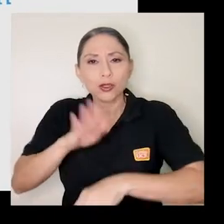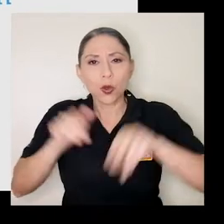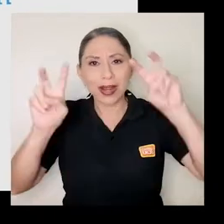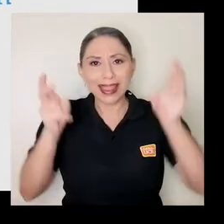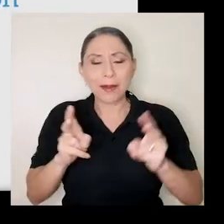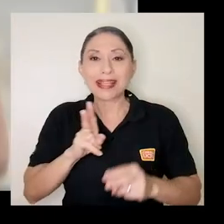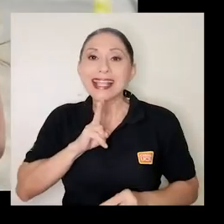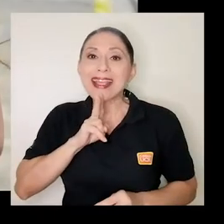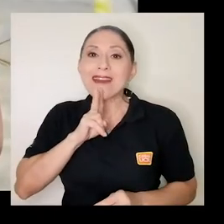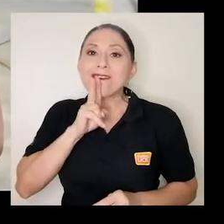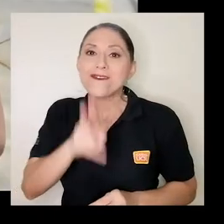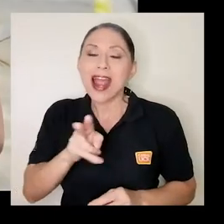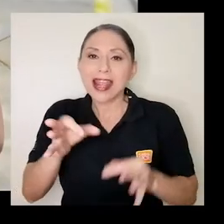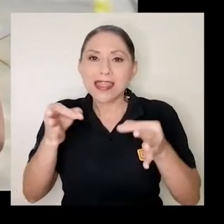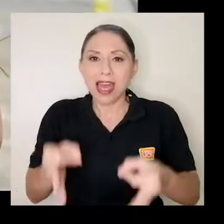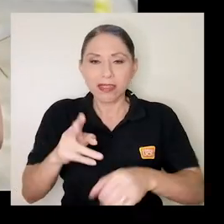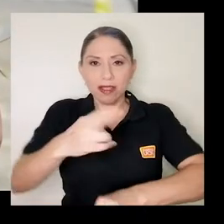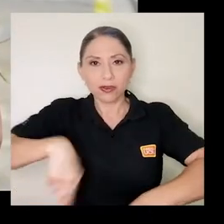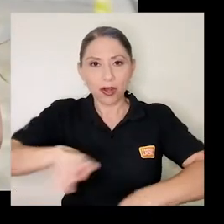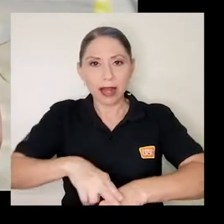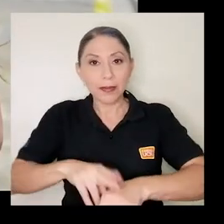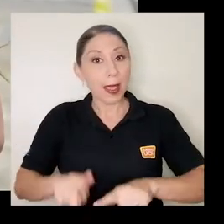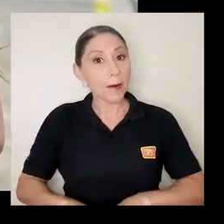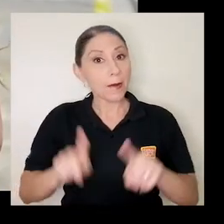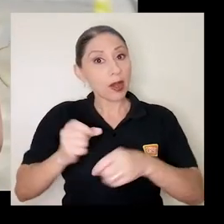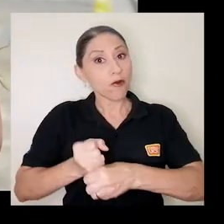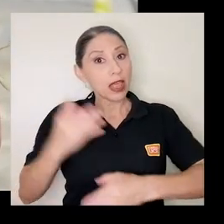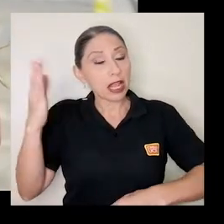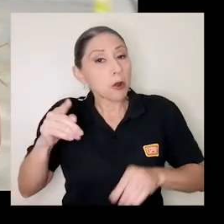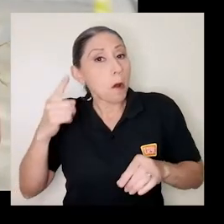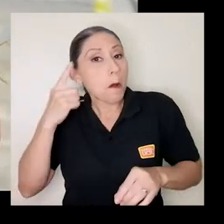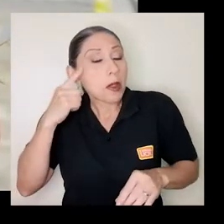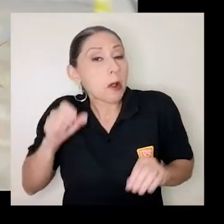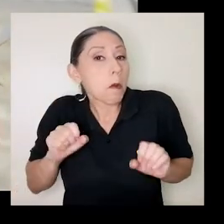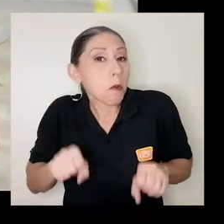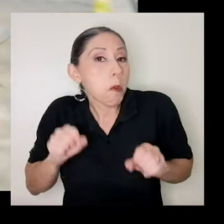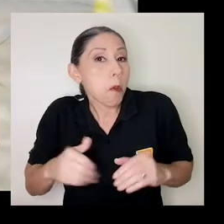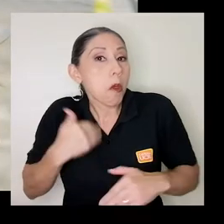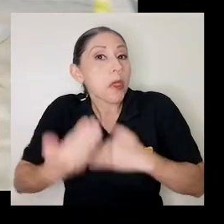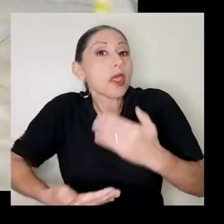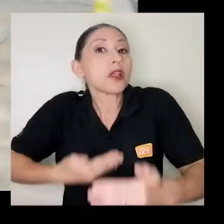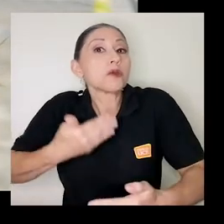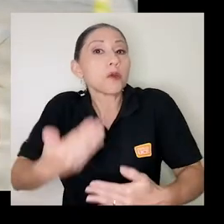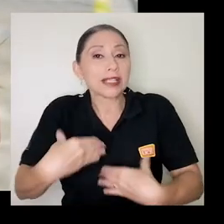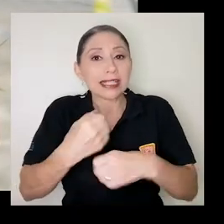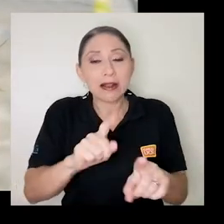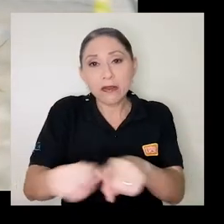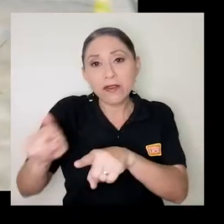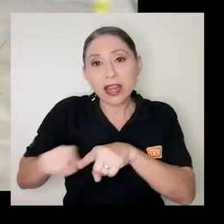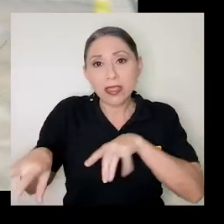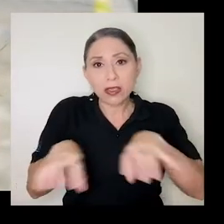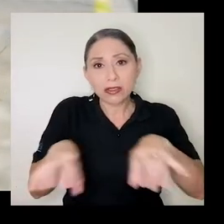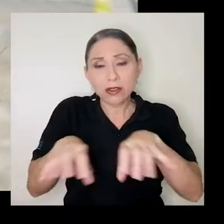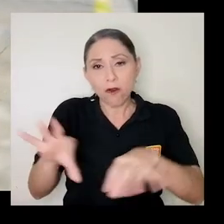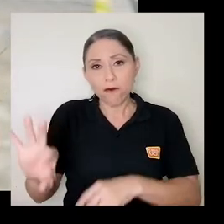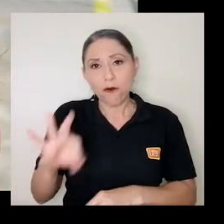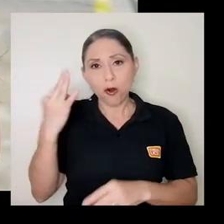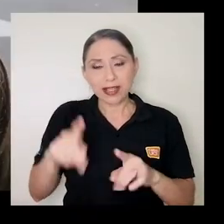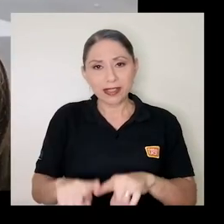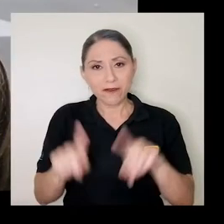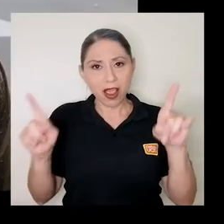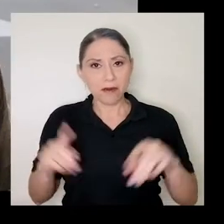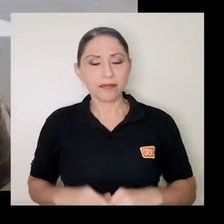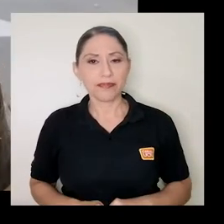nacional. Sin embargo, la federación no descarta la posibilidad de movilizarse de otras maneras. Al